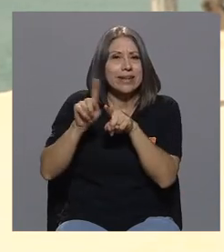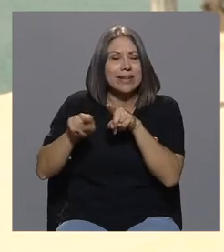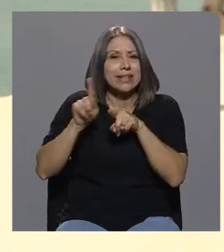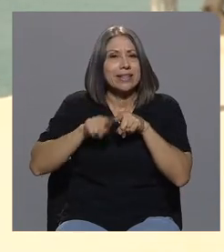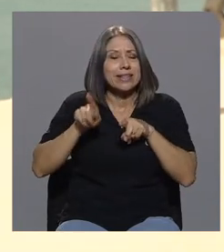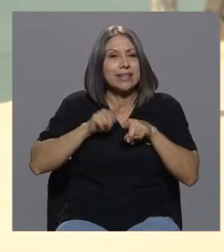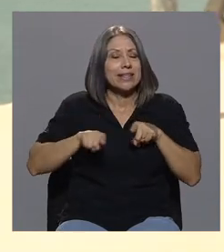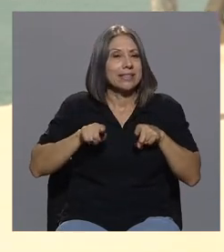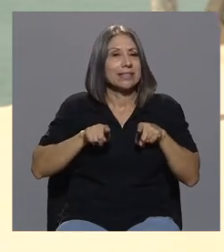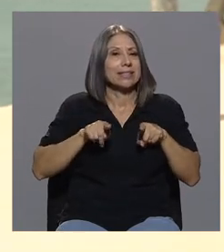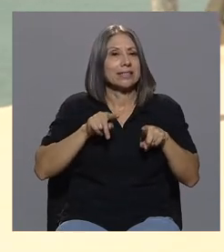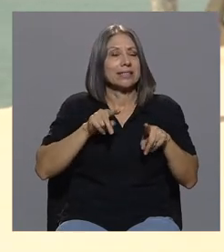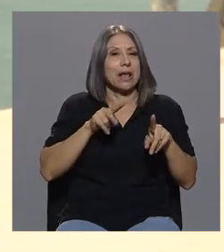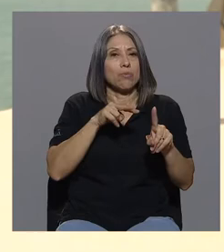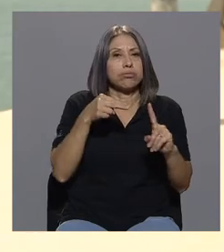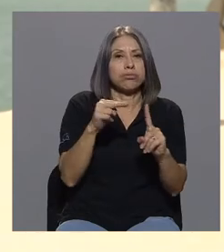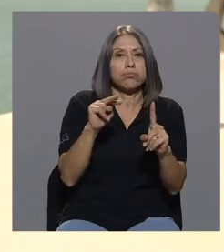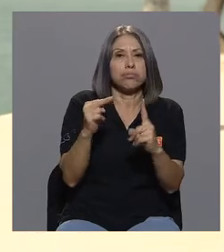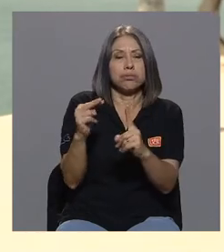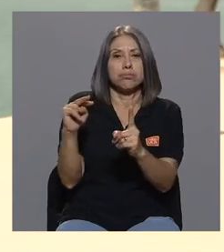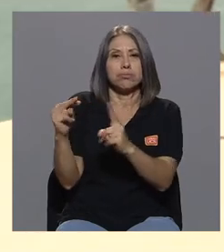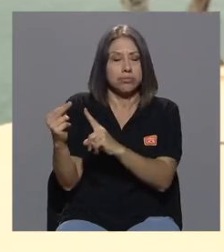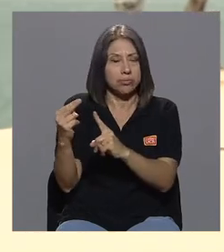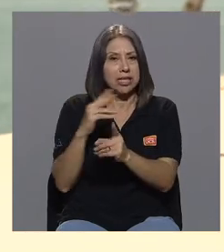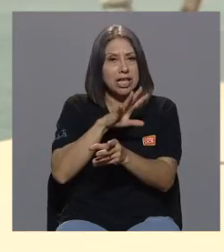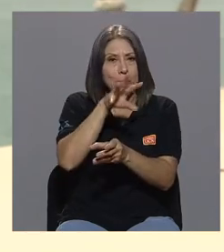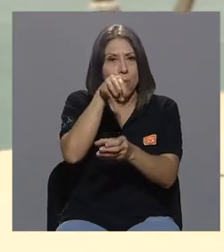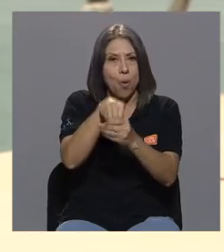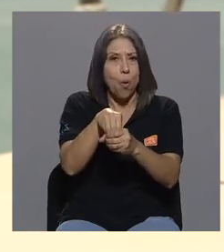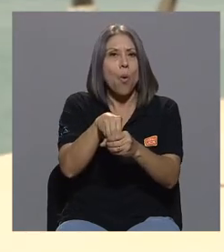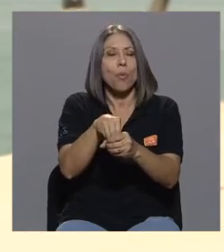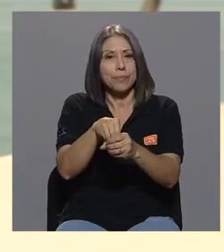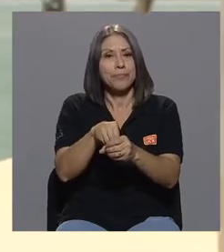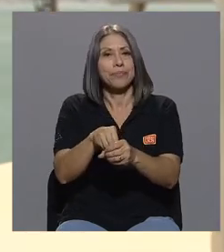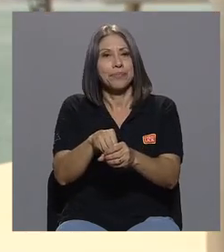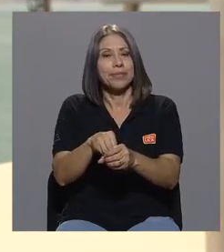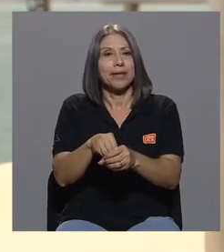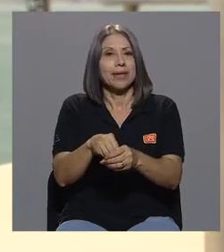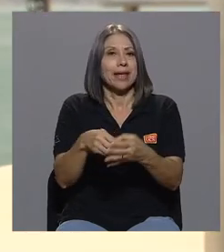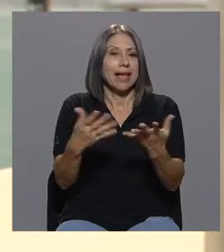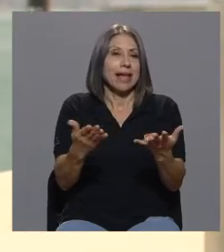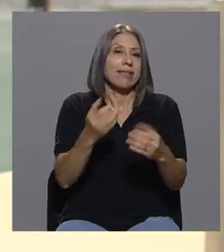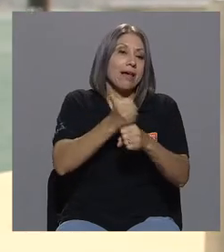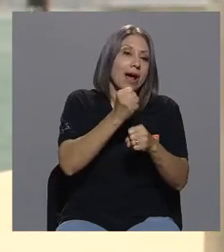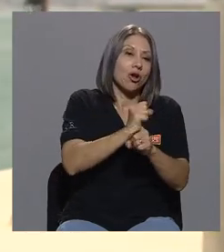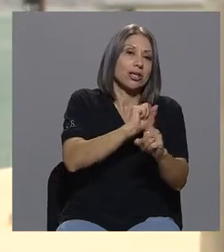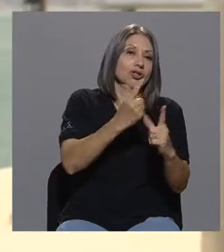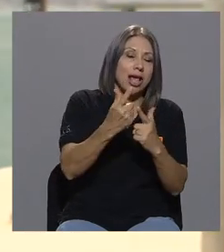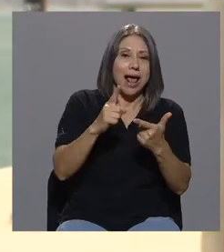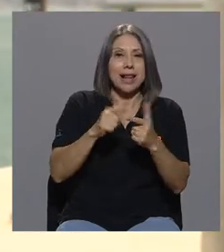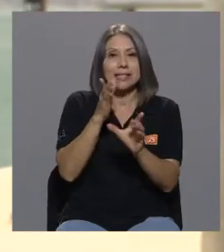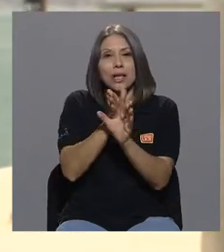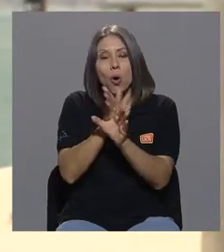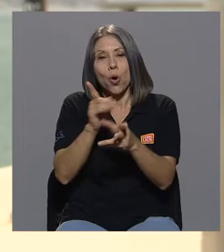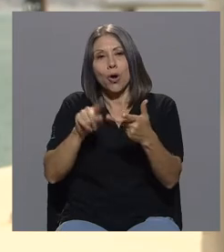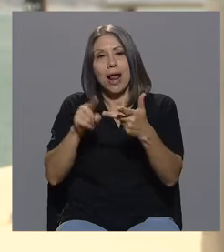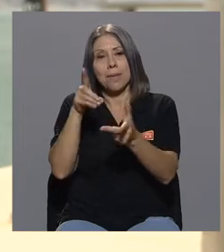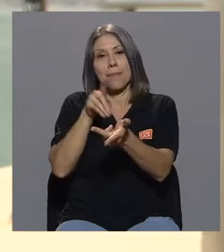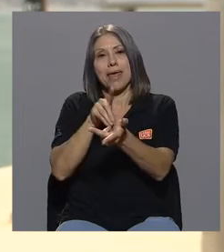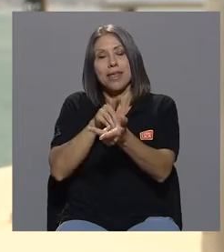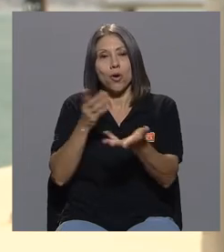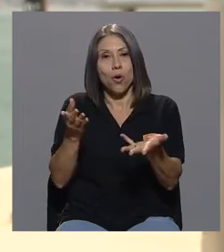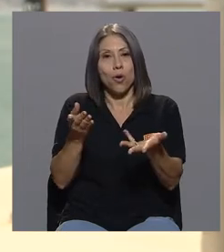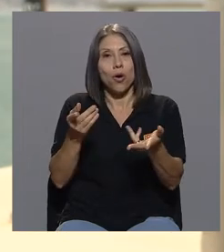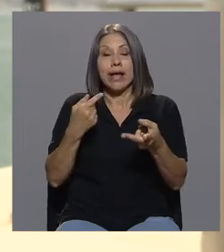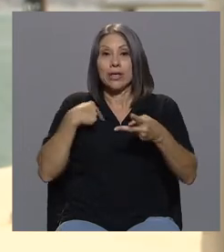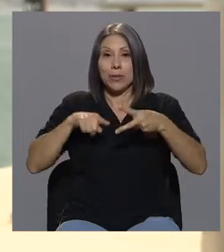partes involucradas por así decirlo verdad y la trabajo social la psicóloga el médico empecé a trabajar